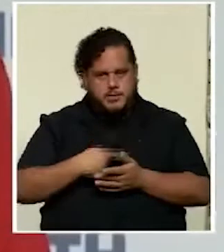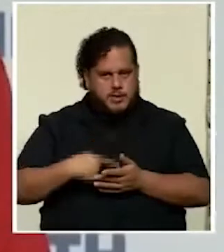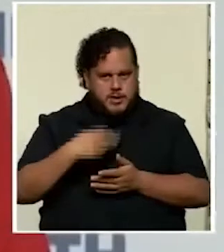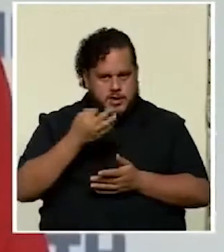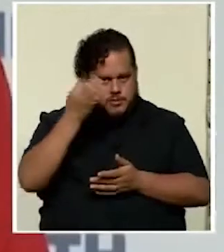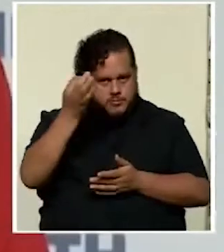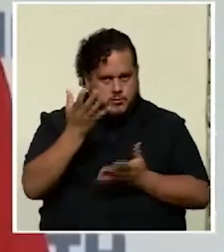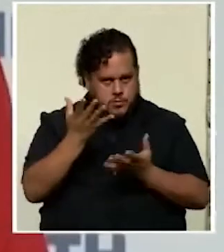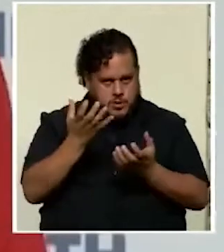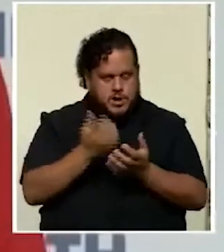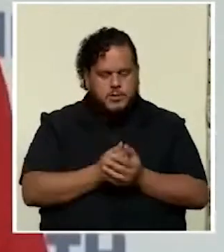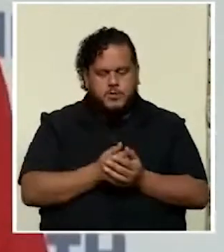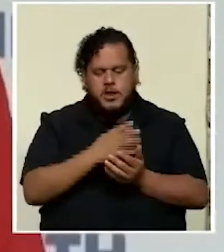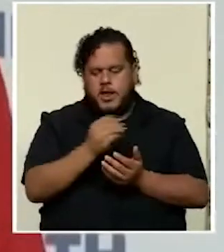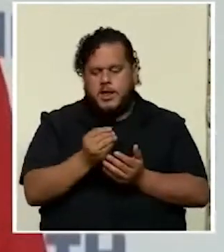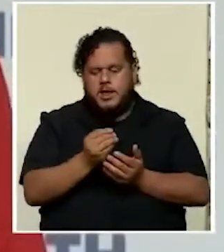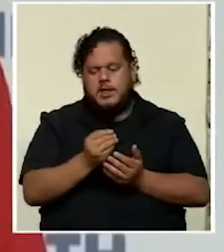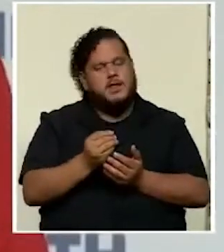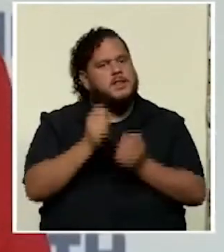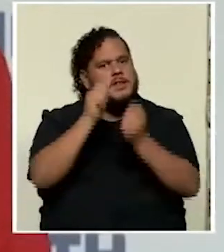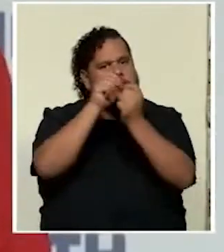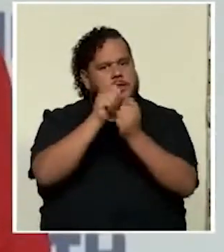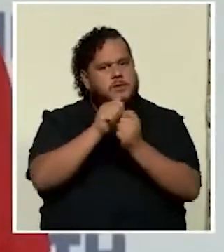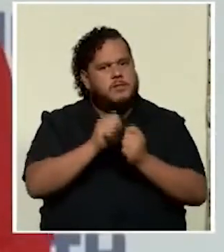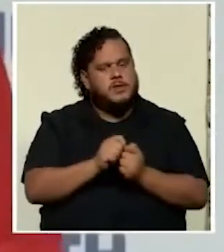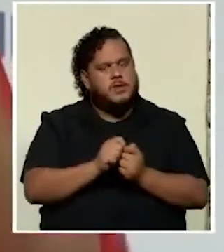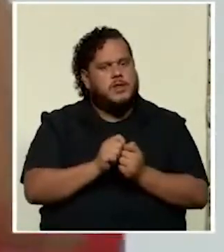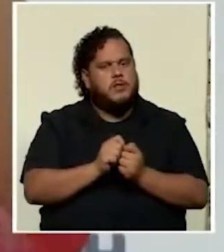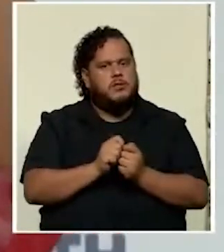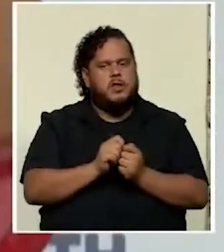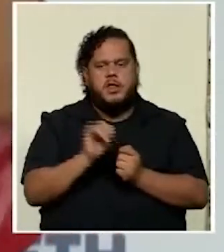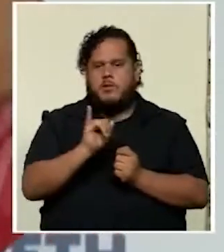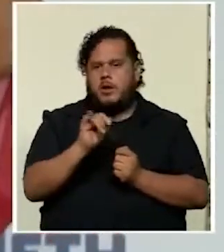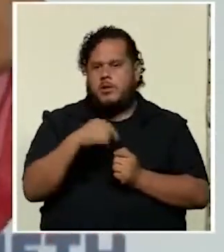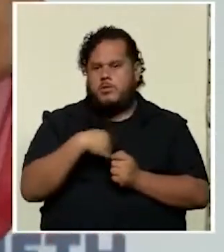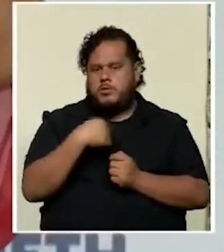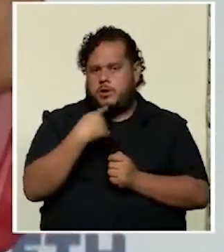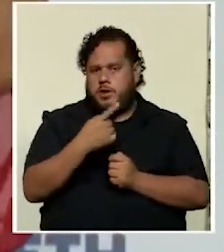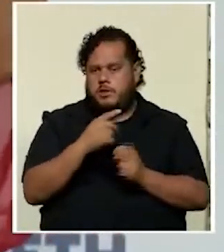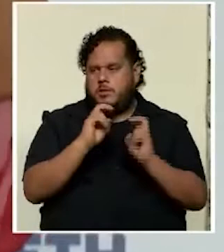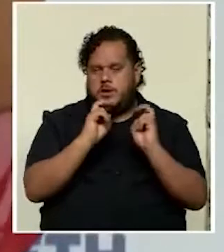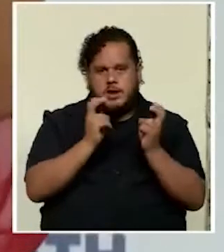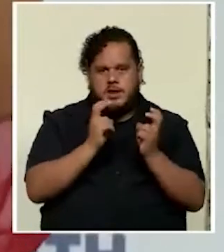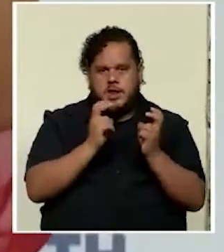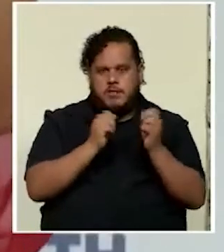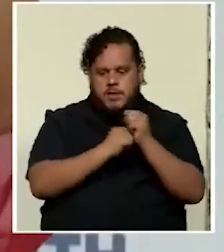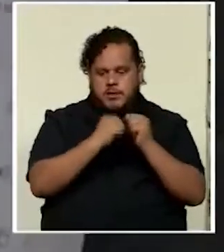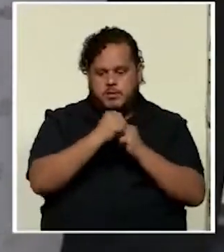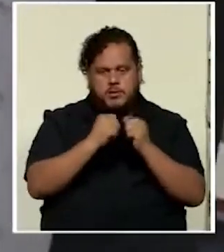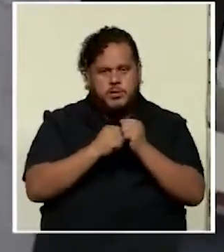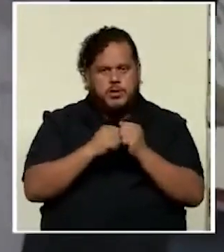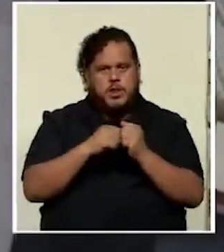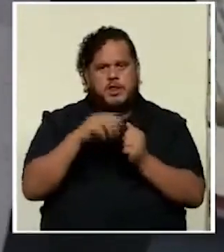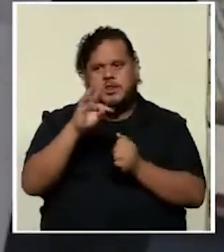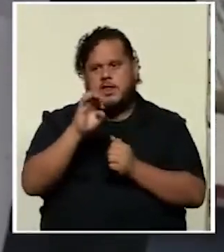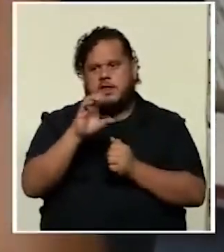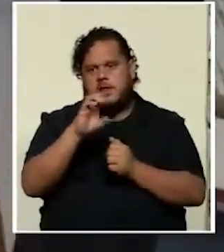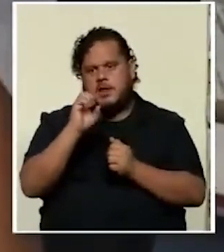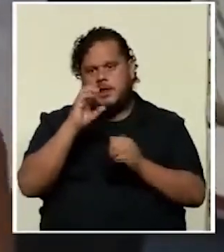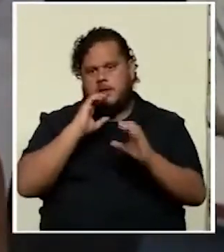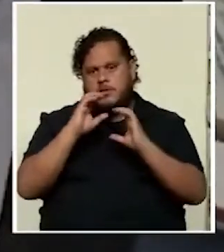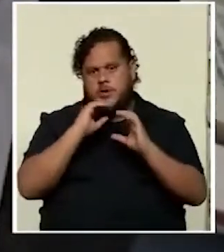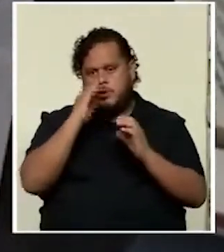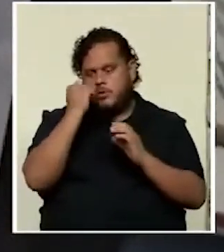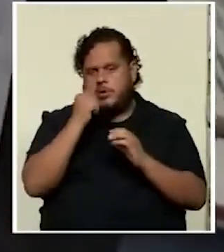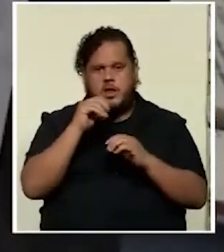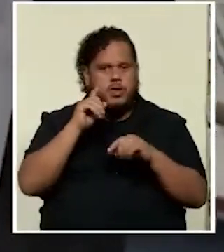y están muy detalladas, tanto como le digo en el tema de infraestructura de telecomunicaciones porque no podemos